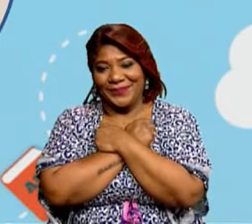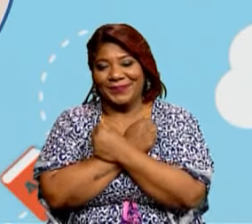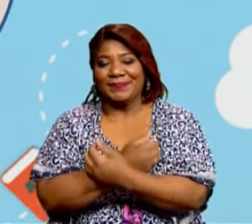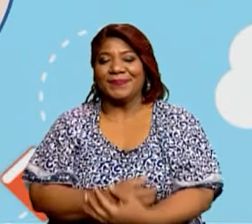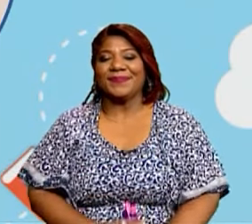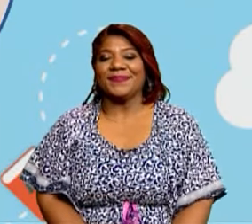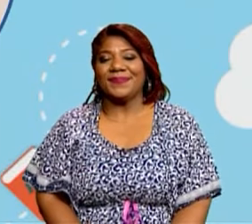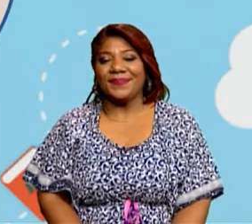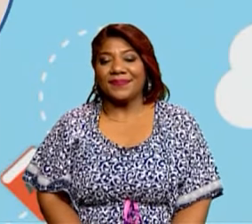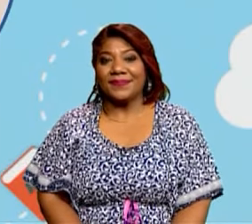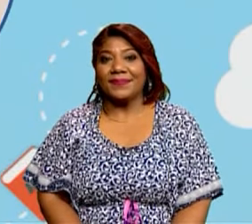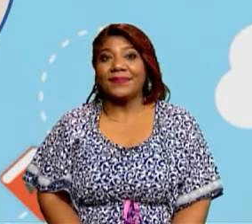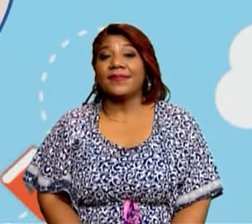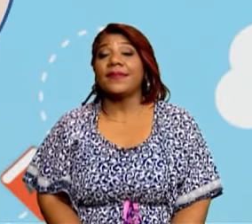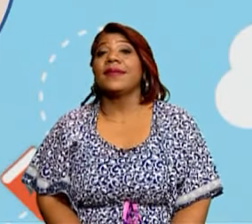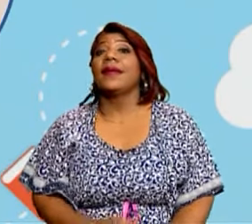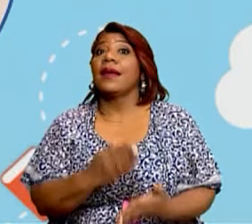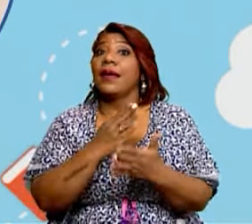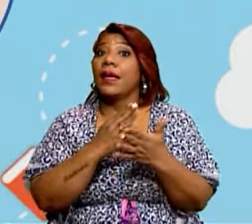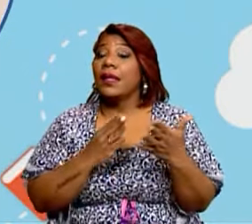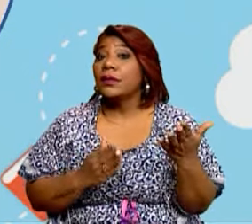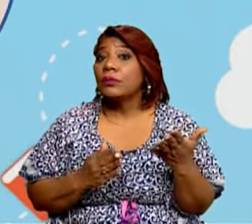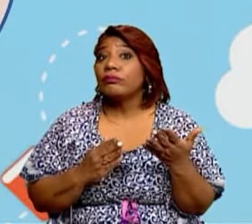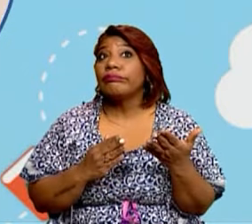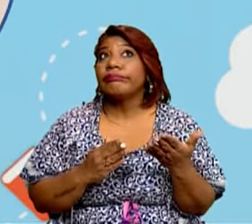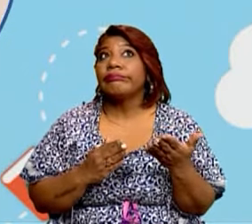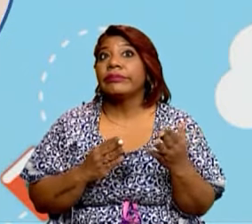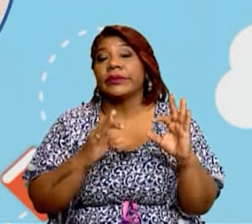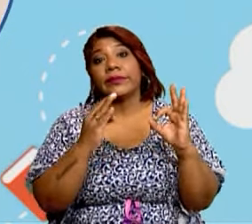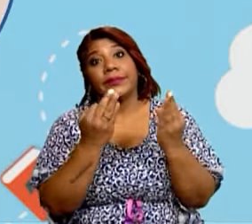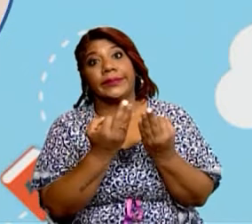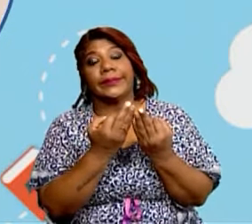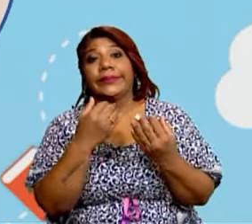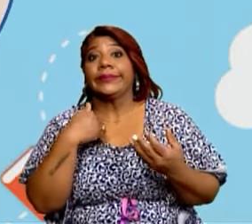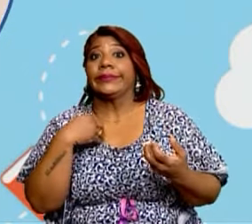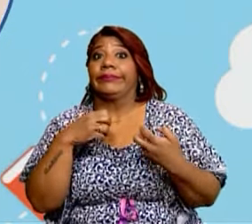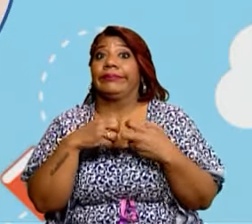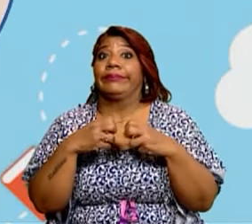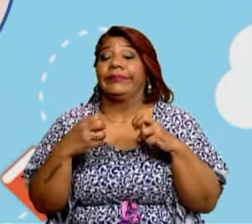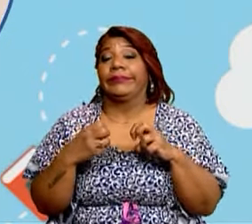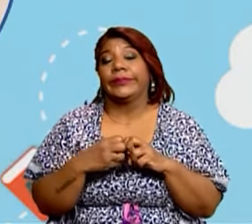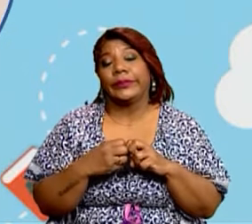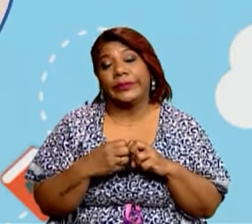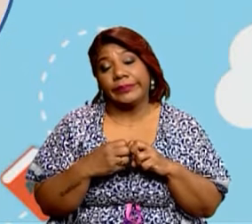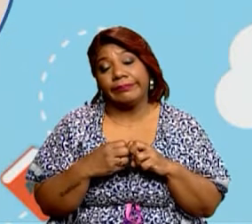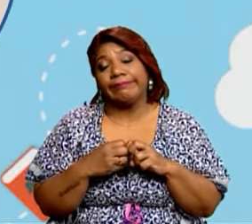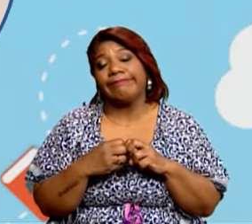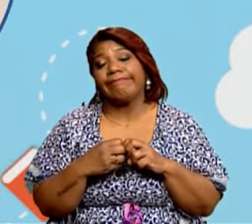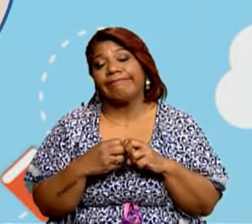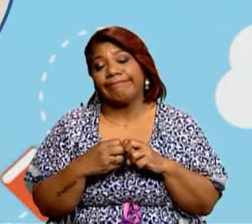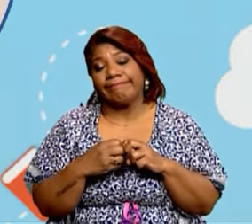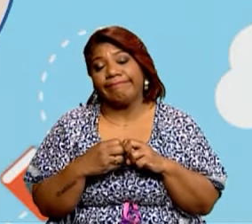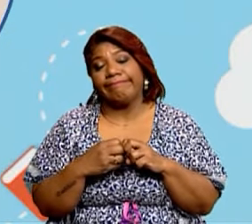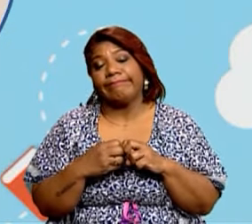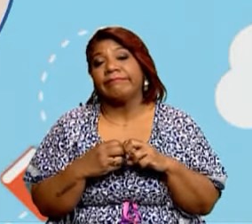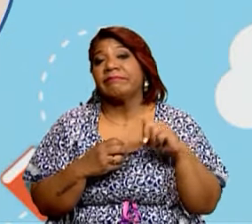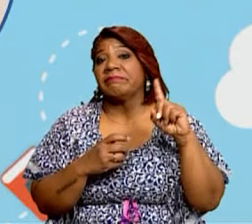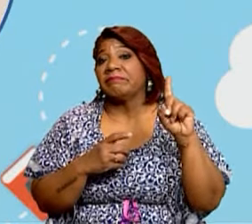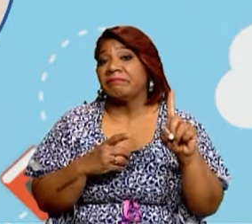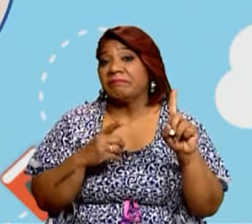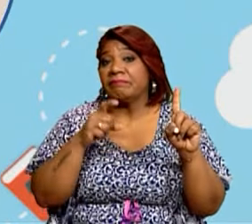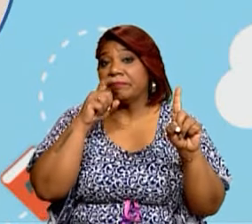Sin embargo, a veces ocurren problemas, conflictos que separan a los miembros de una familia